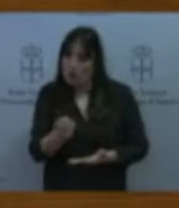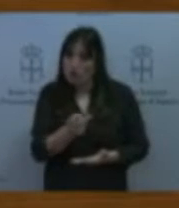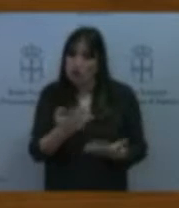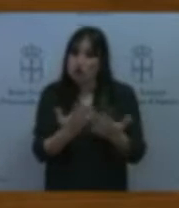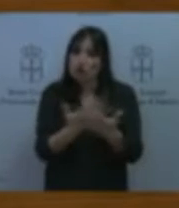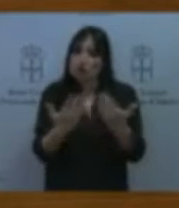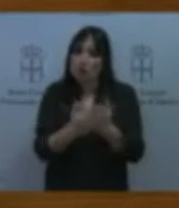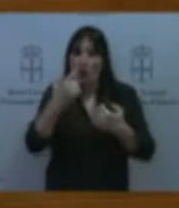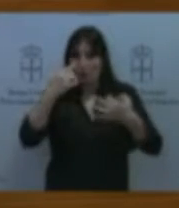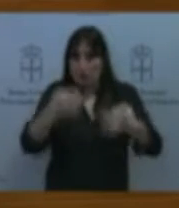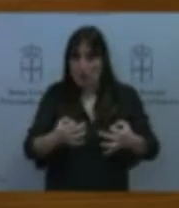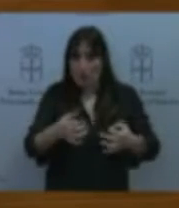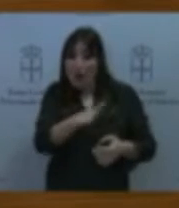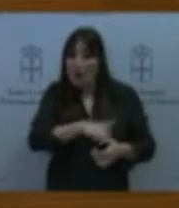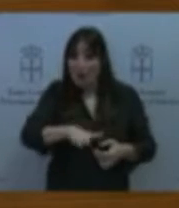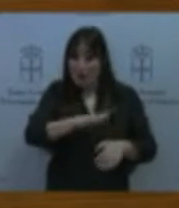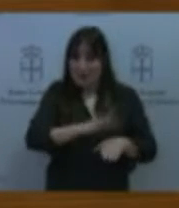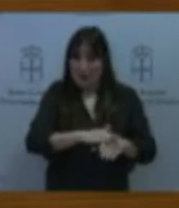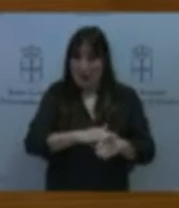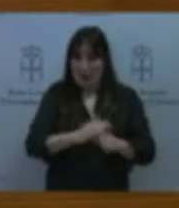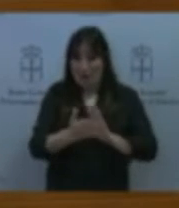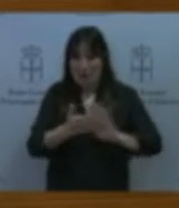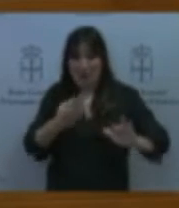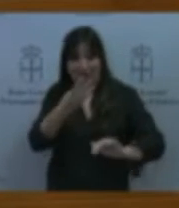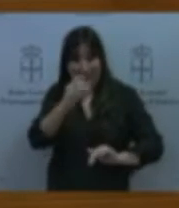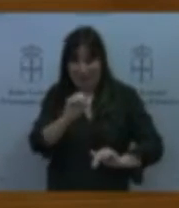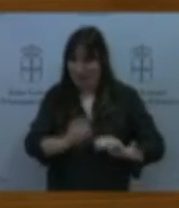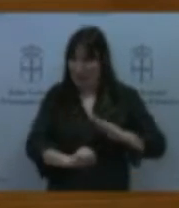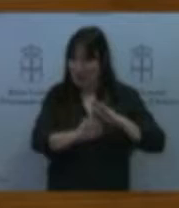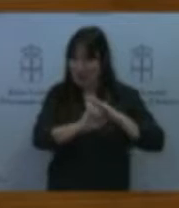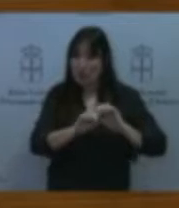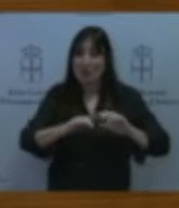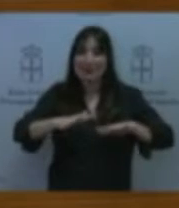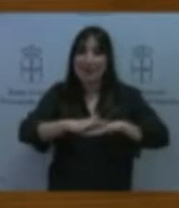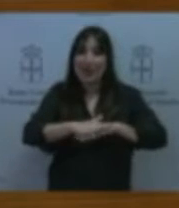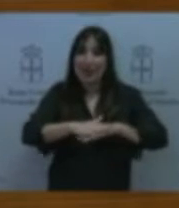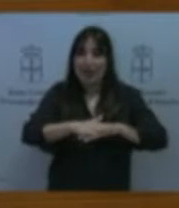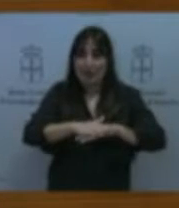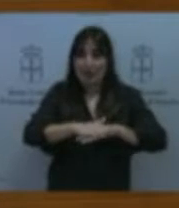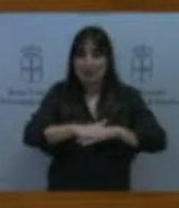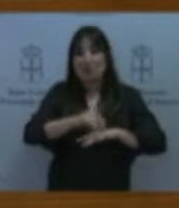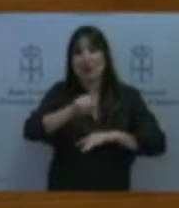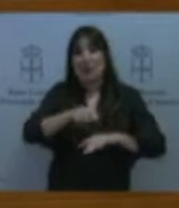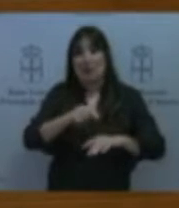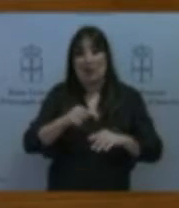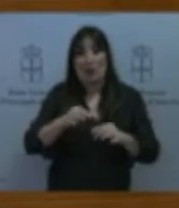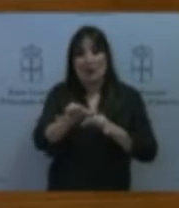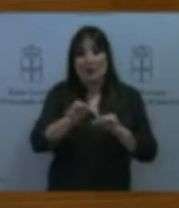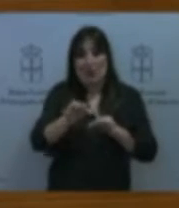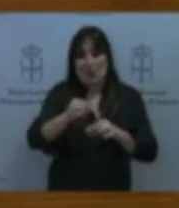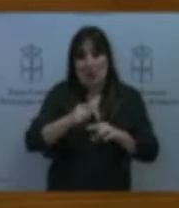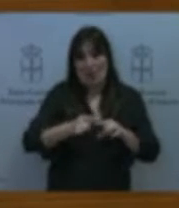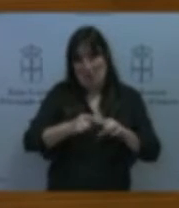red ciclable de media distancia. Y no quiero dejar de mencionar la importancia que